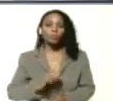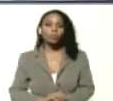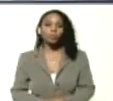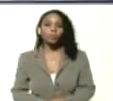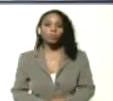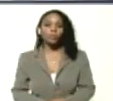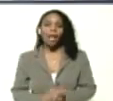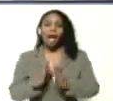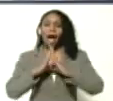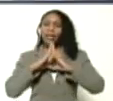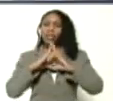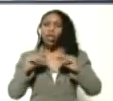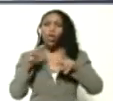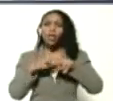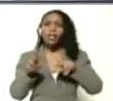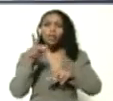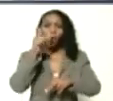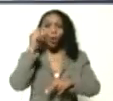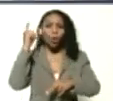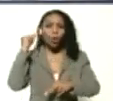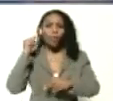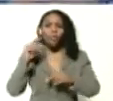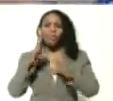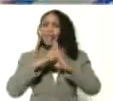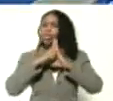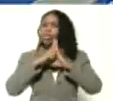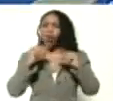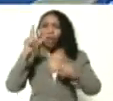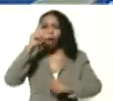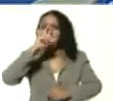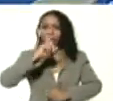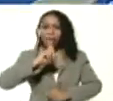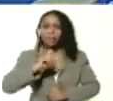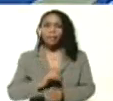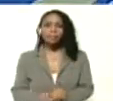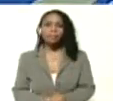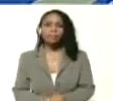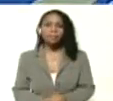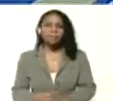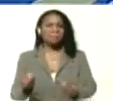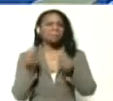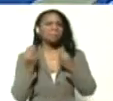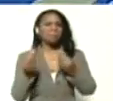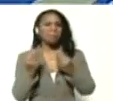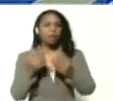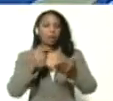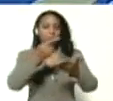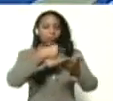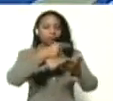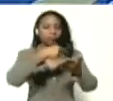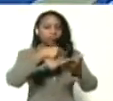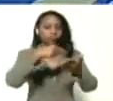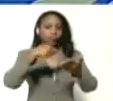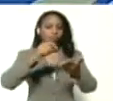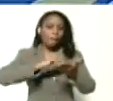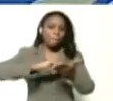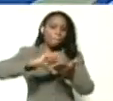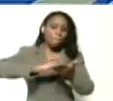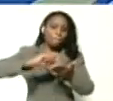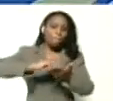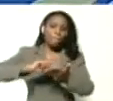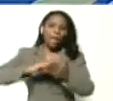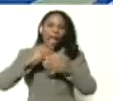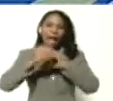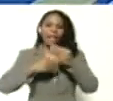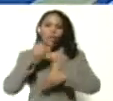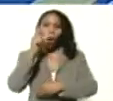a todos los niños y niñas del país de todas las edades para que coloreen es hecho por Omar Cruz